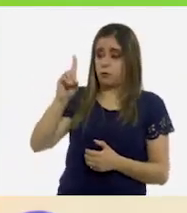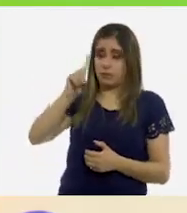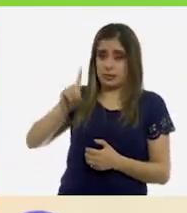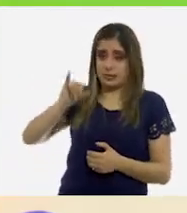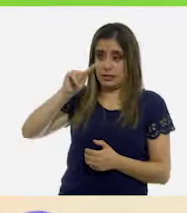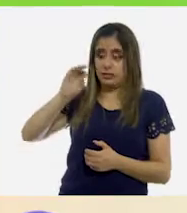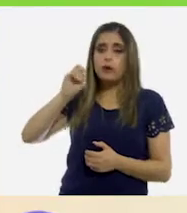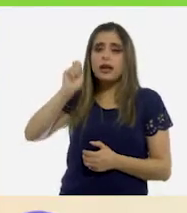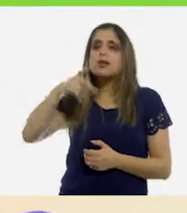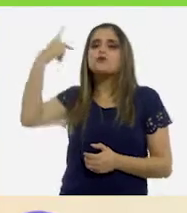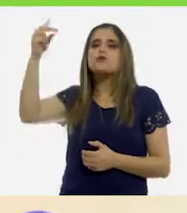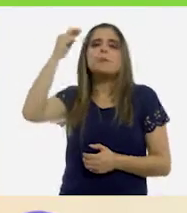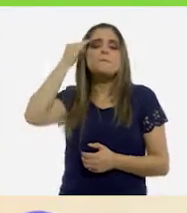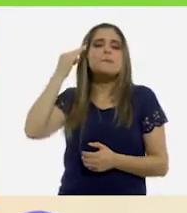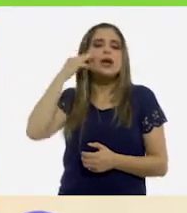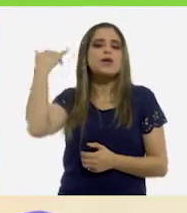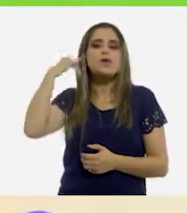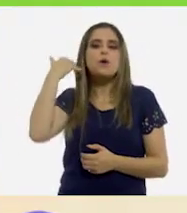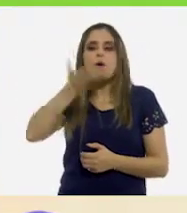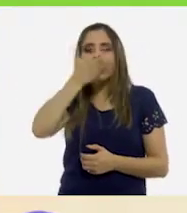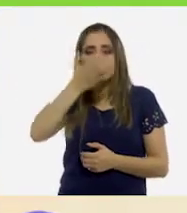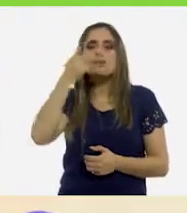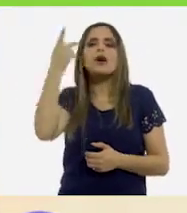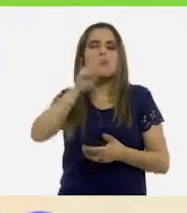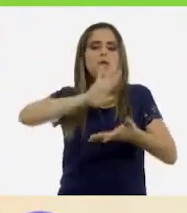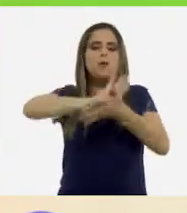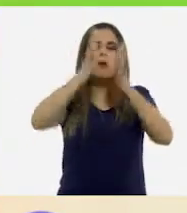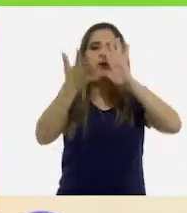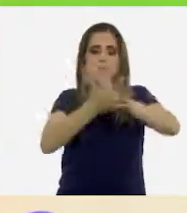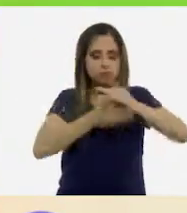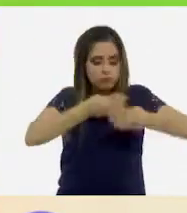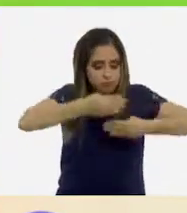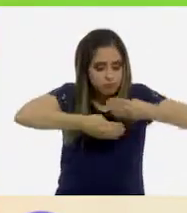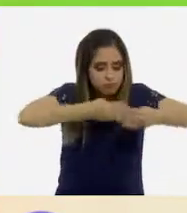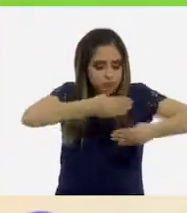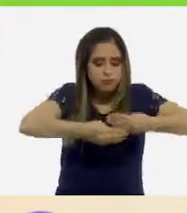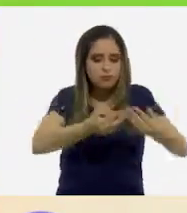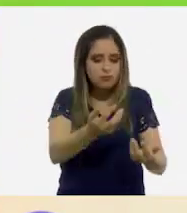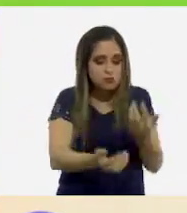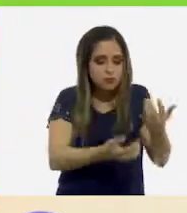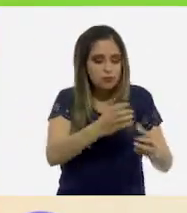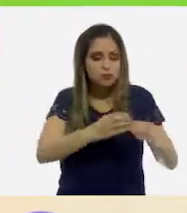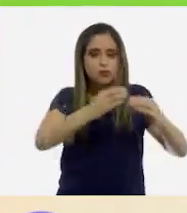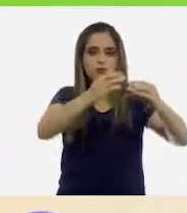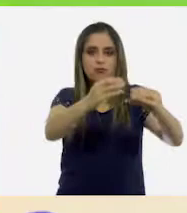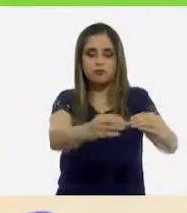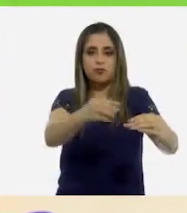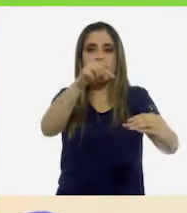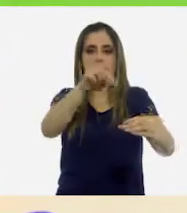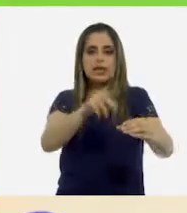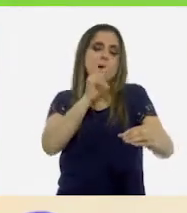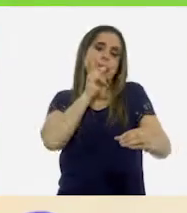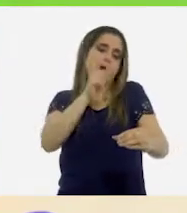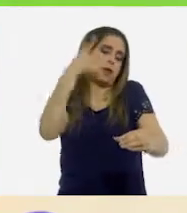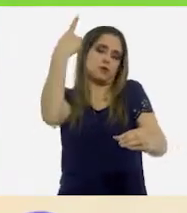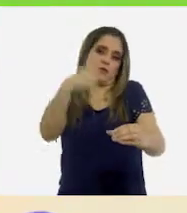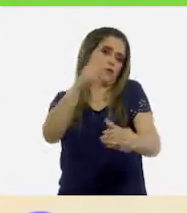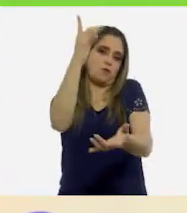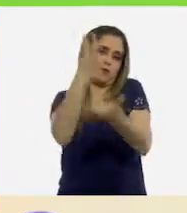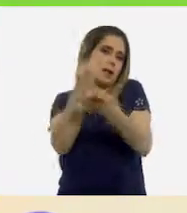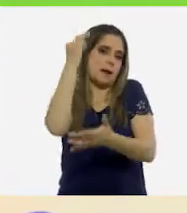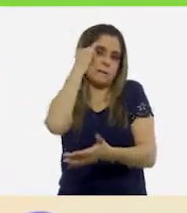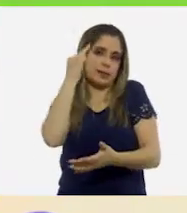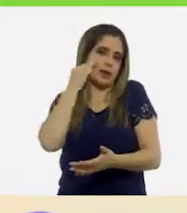antojito regional de Mérida. Es una tortilla enrollada y frita. La palabra resulta extraña porque no es común en el lugar donde